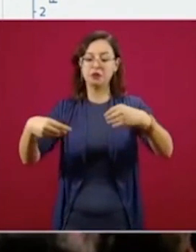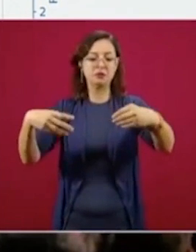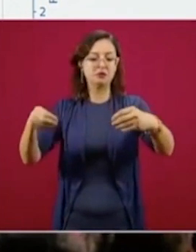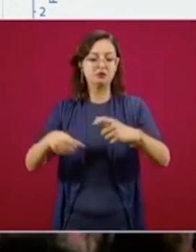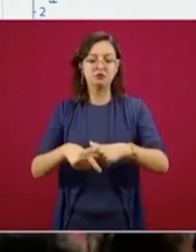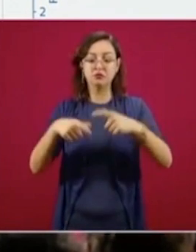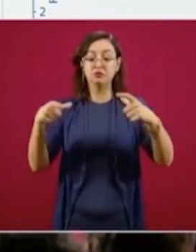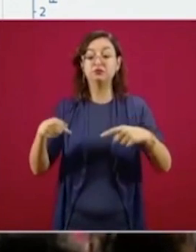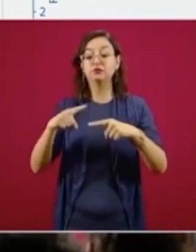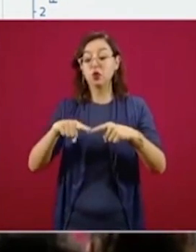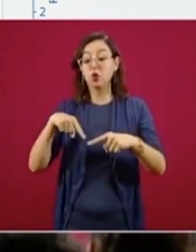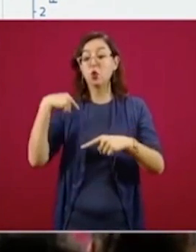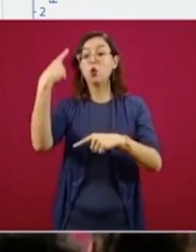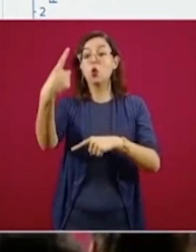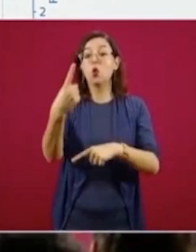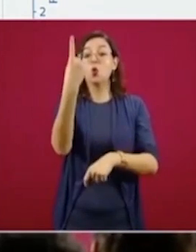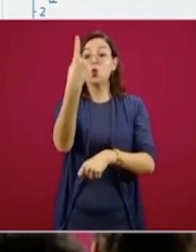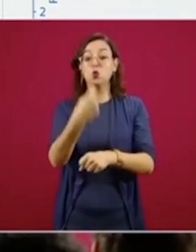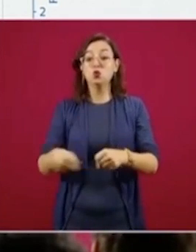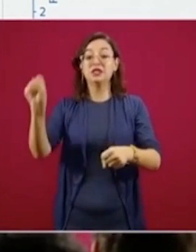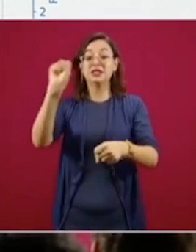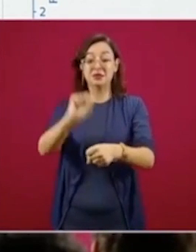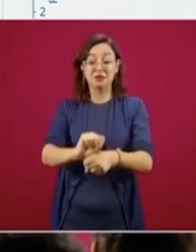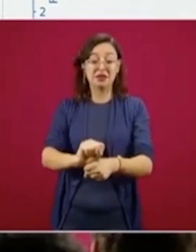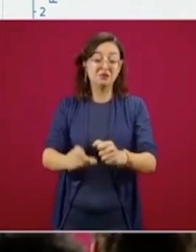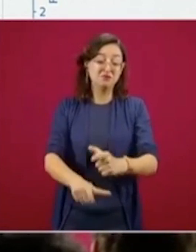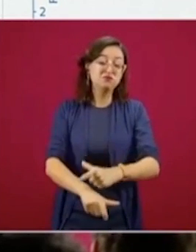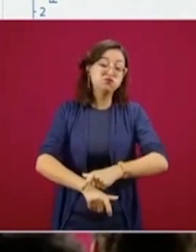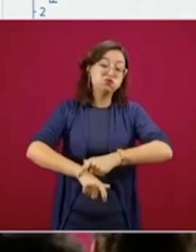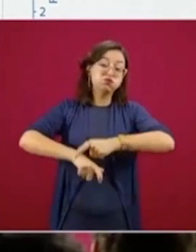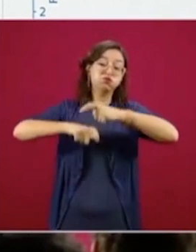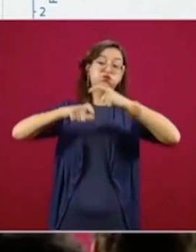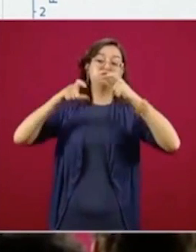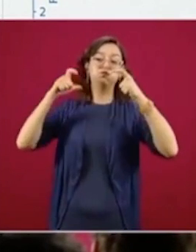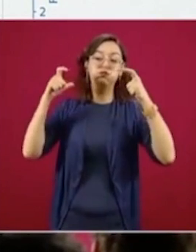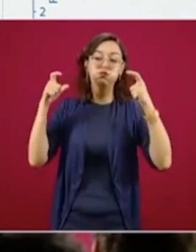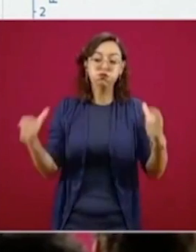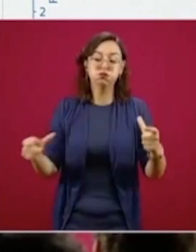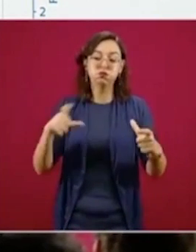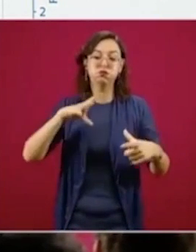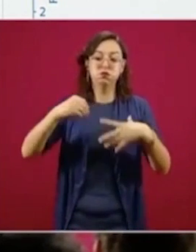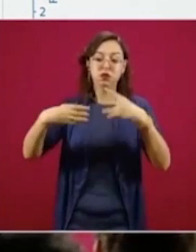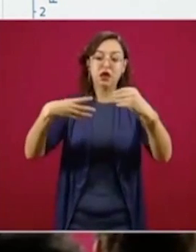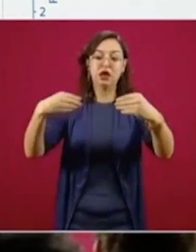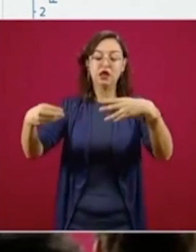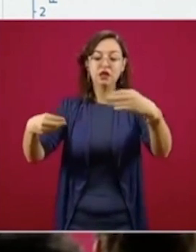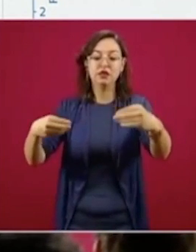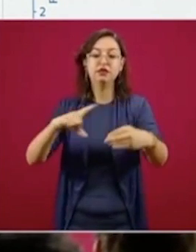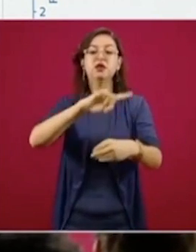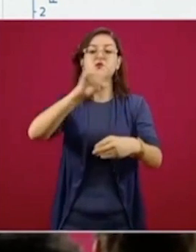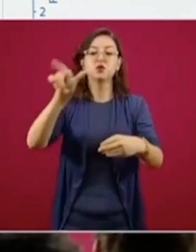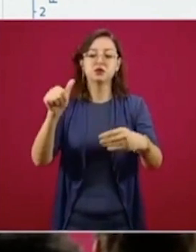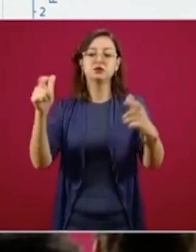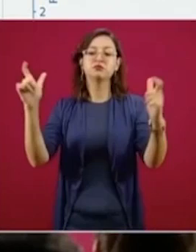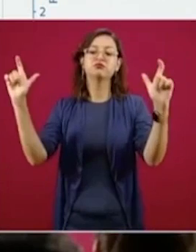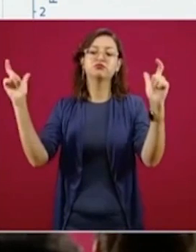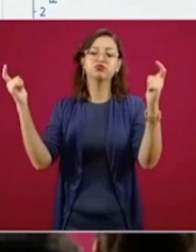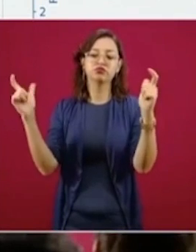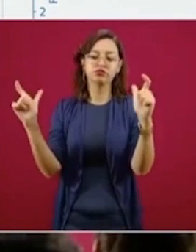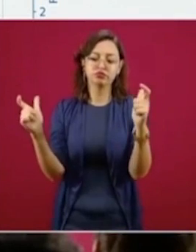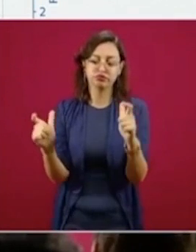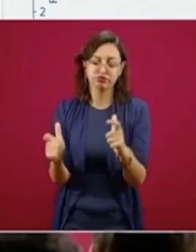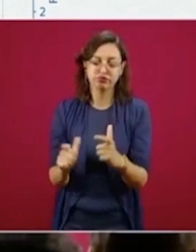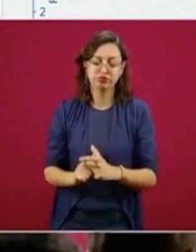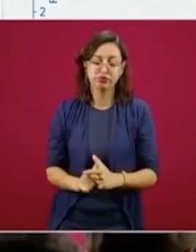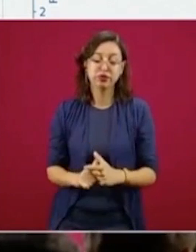una semana hasta llegar a ese momento cumbre y después empezará a descender. Pero una cosa que